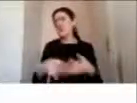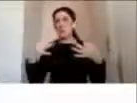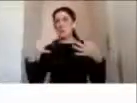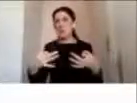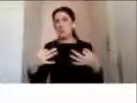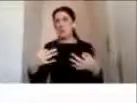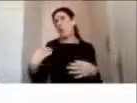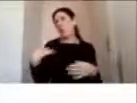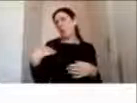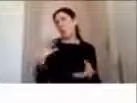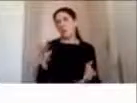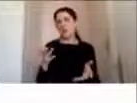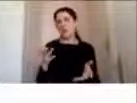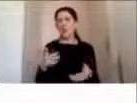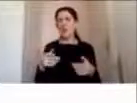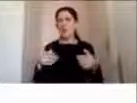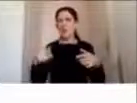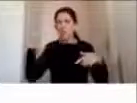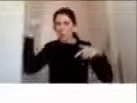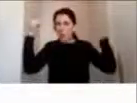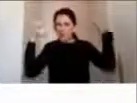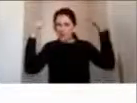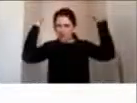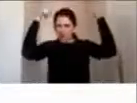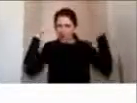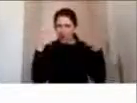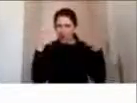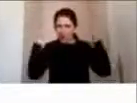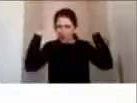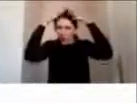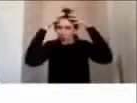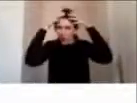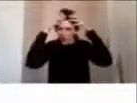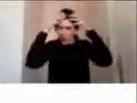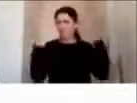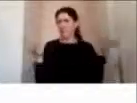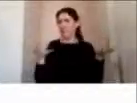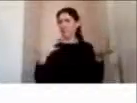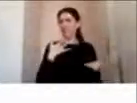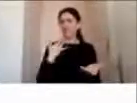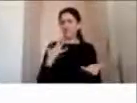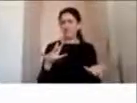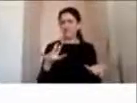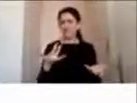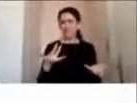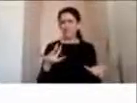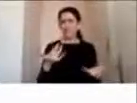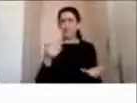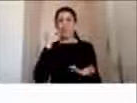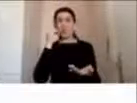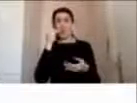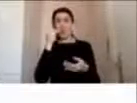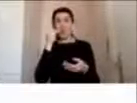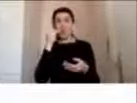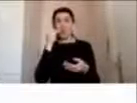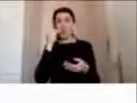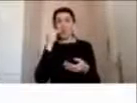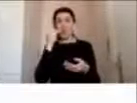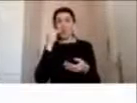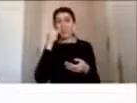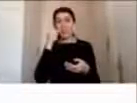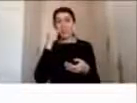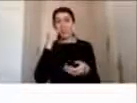casco? ¿Qué hace un guaso con casco, por ejemplo? Cuando los niños están subiéndose a una pandereta, a